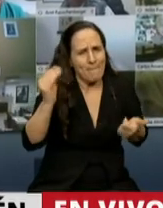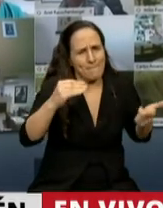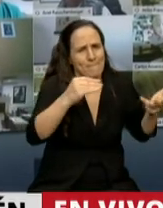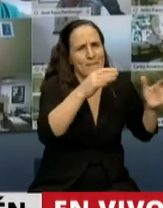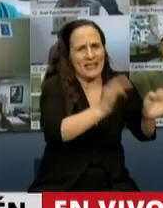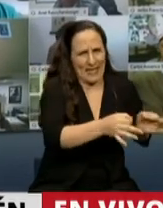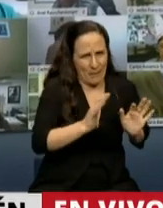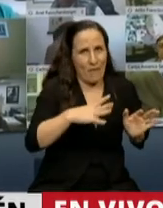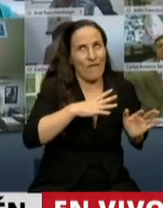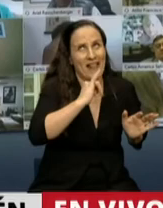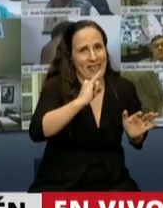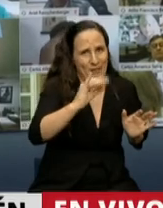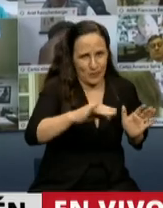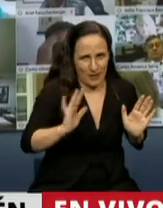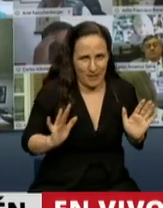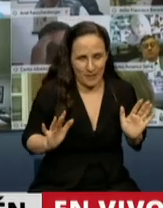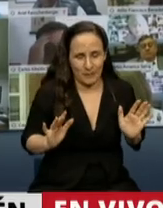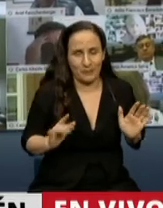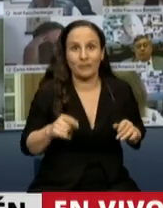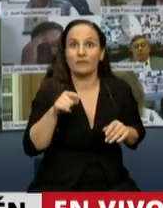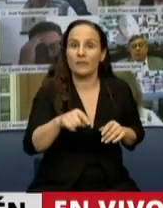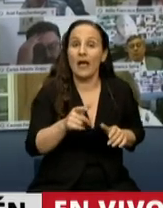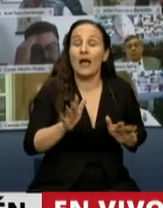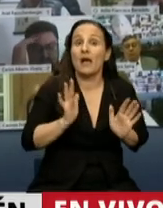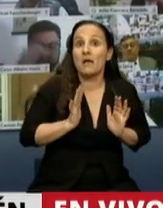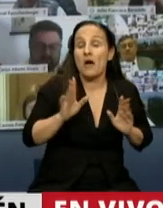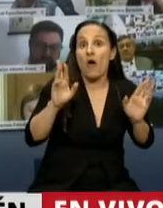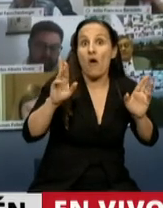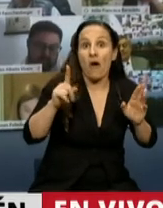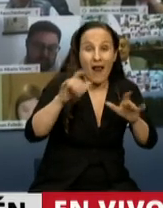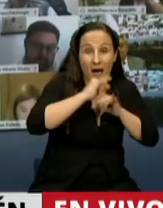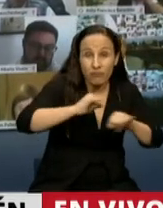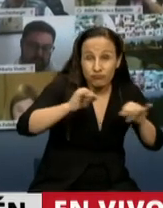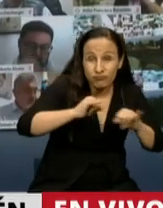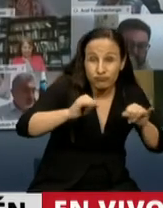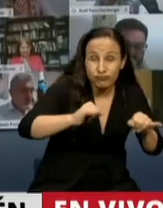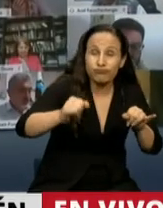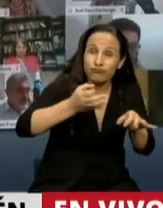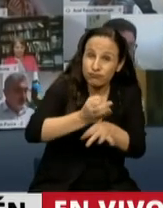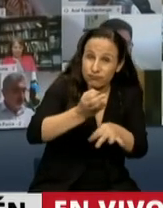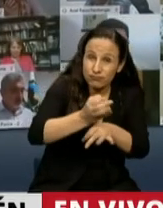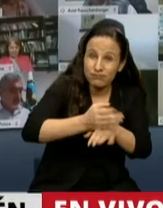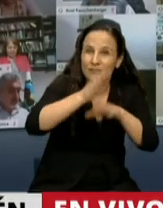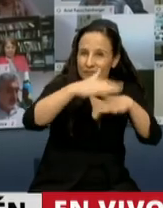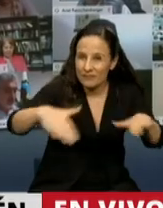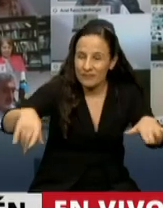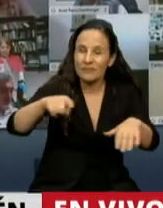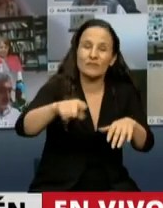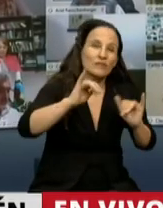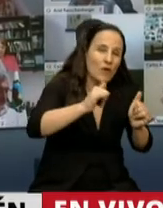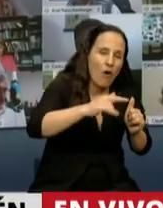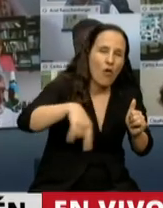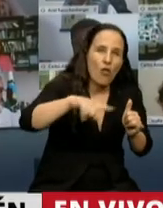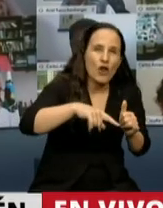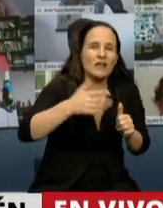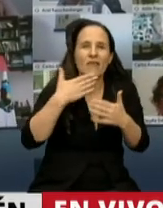Espero que a través de la información y asesoramiento que nuestros chicos y chicas reciban a través de